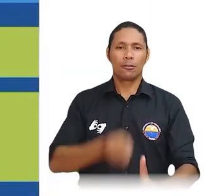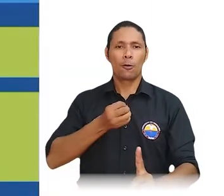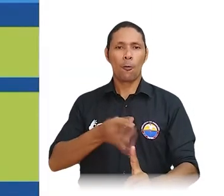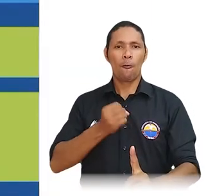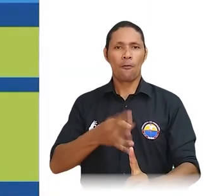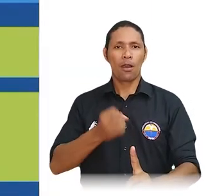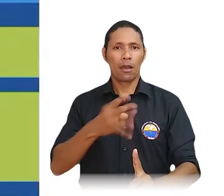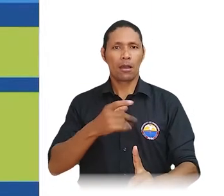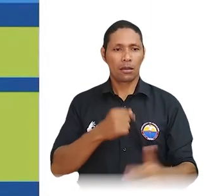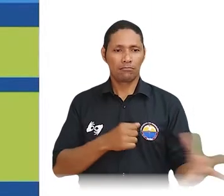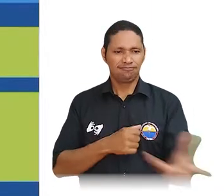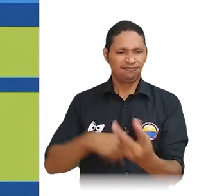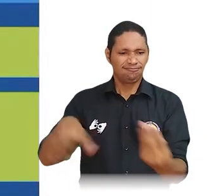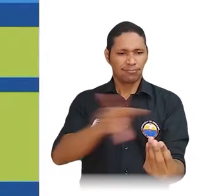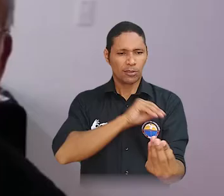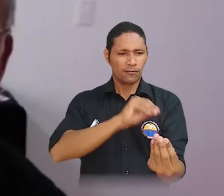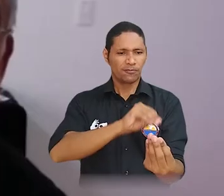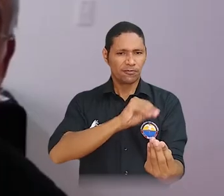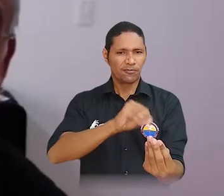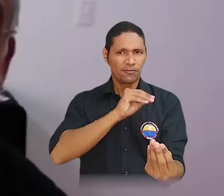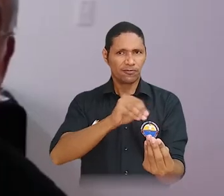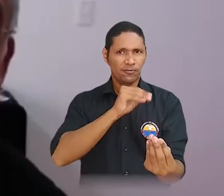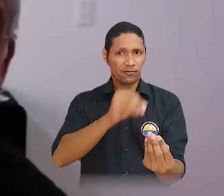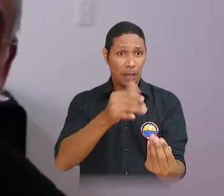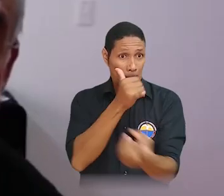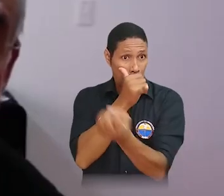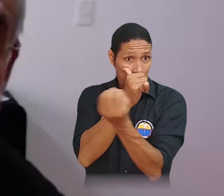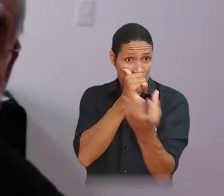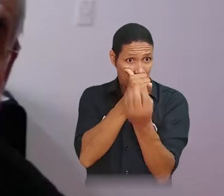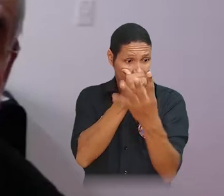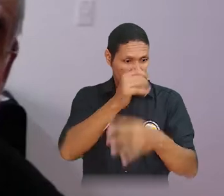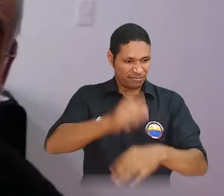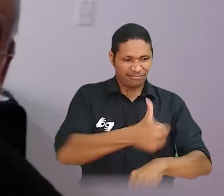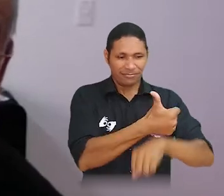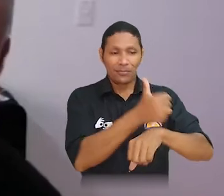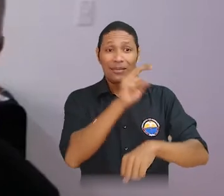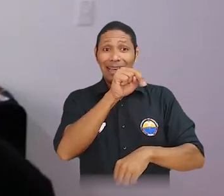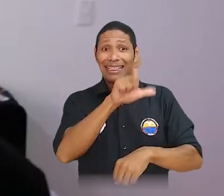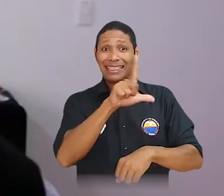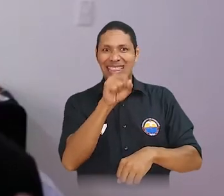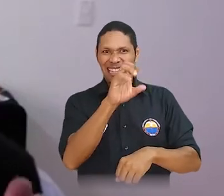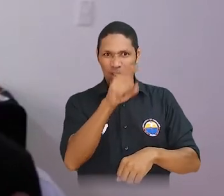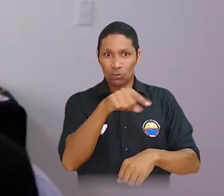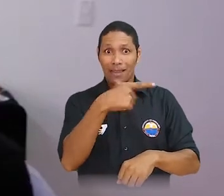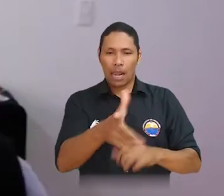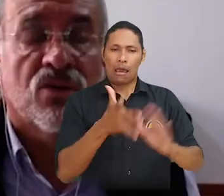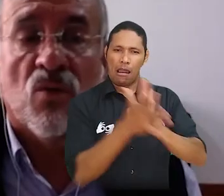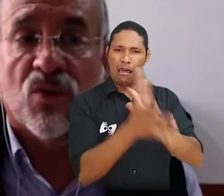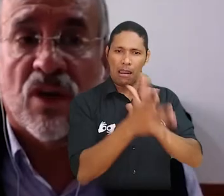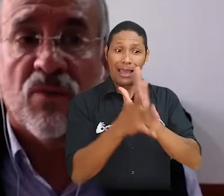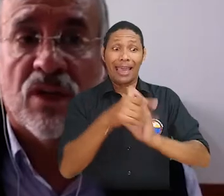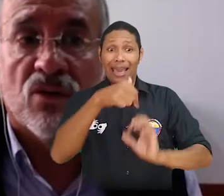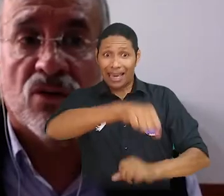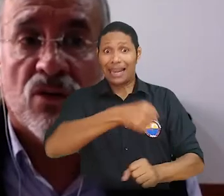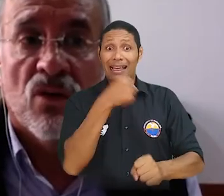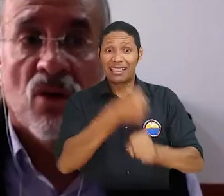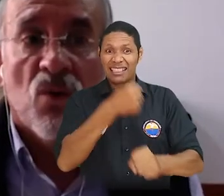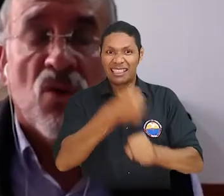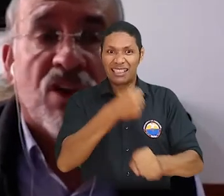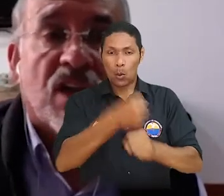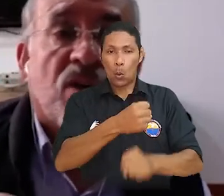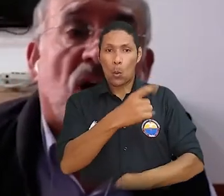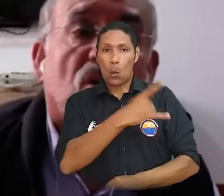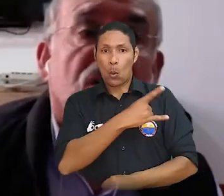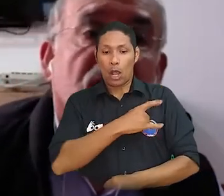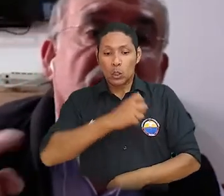Formación Pedagógica de los Doctorandos en Colombia, orientada por el doctor Nelson López Jiménez, docente de tiempo completo de la Universidad